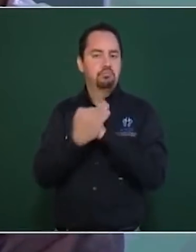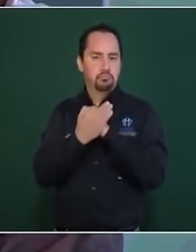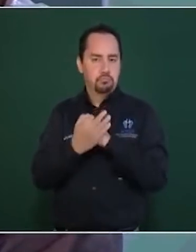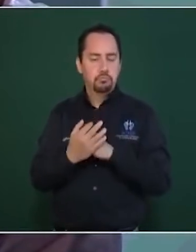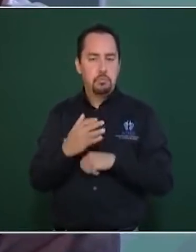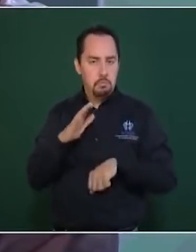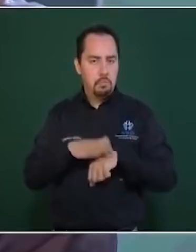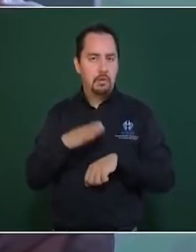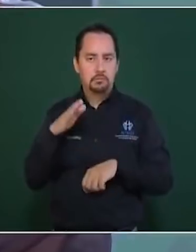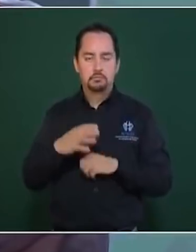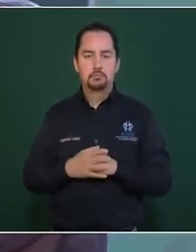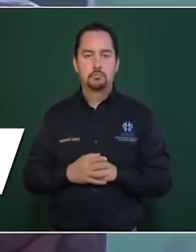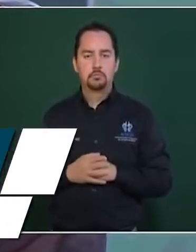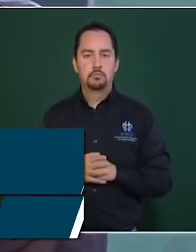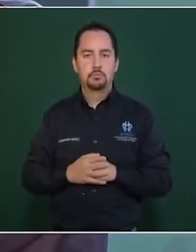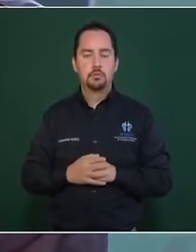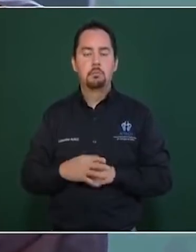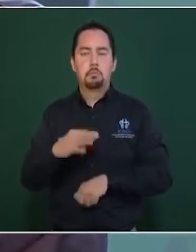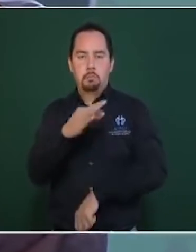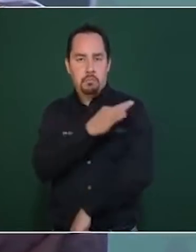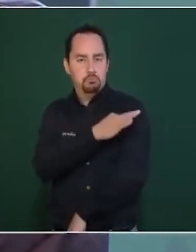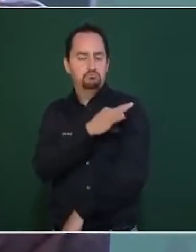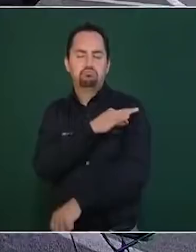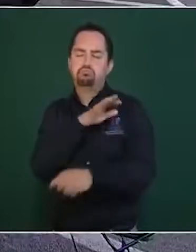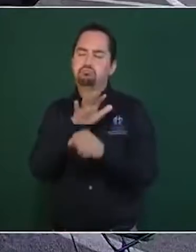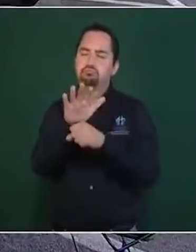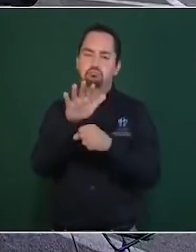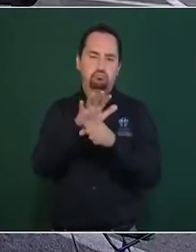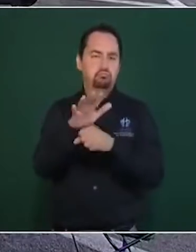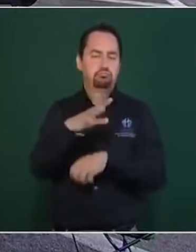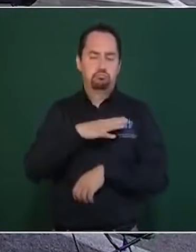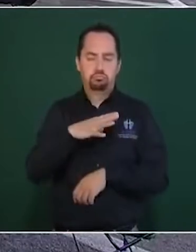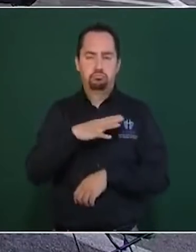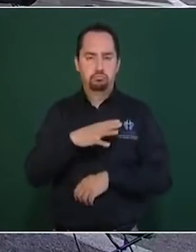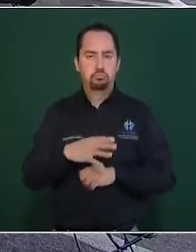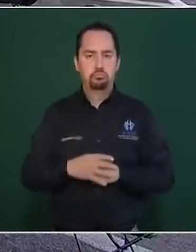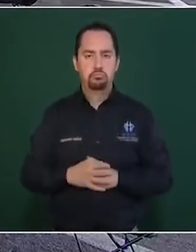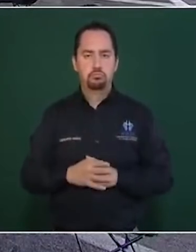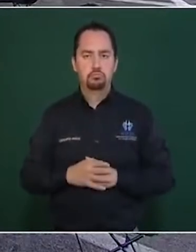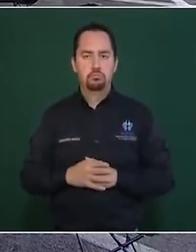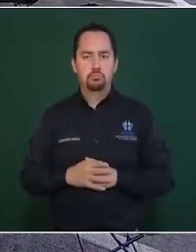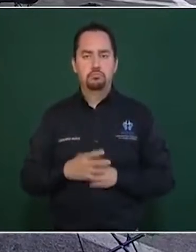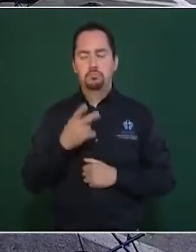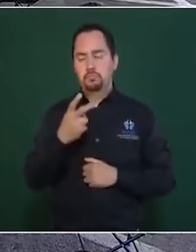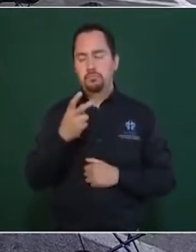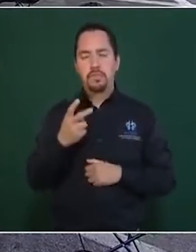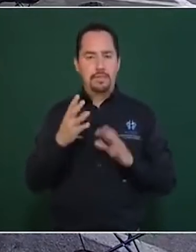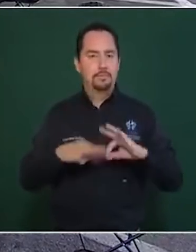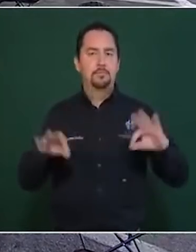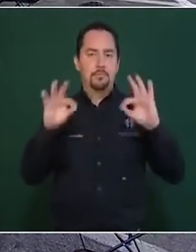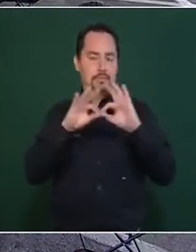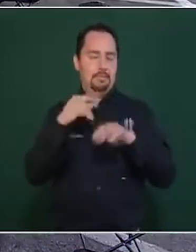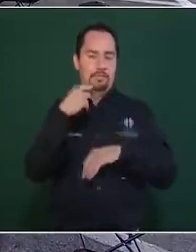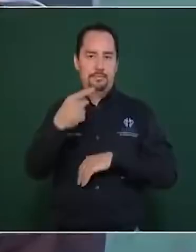los casos y tenemos las vacunas suficientes, que también eso es importante,